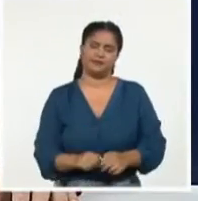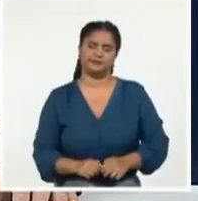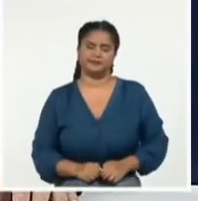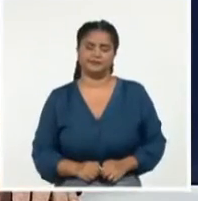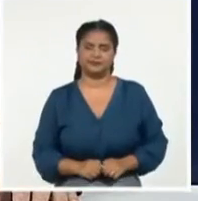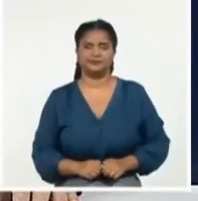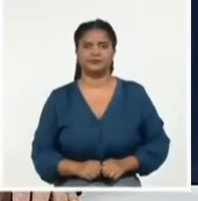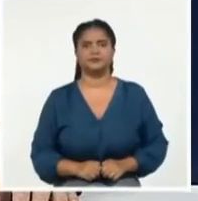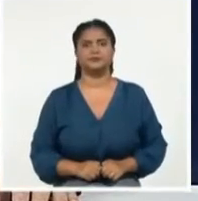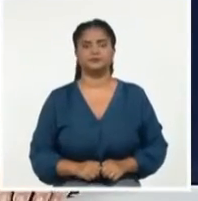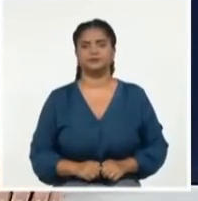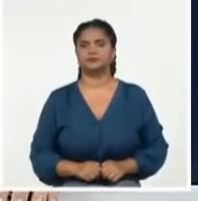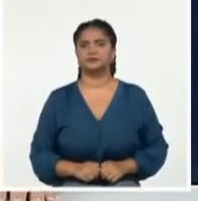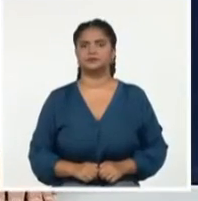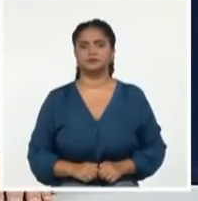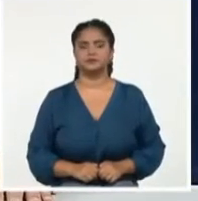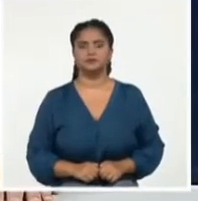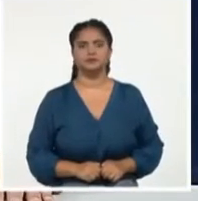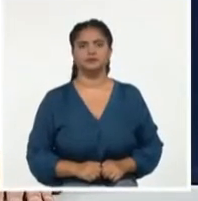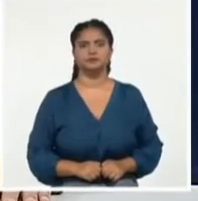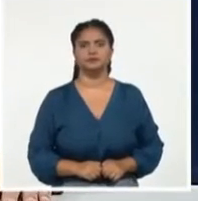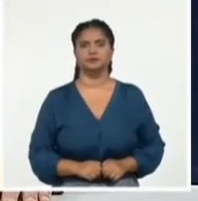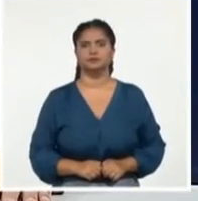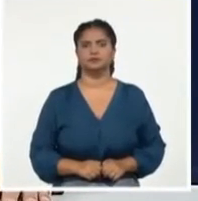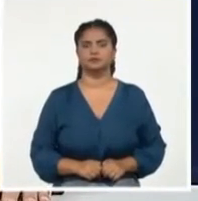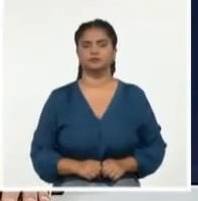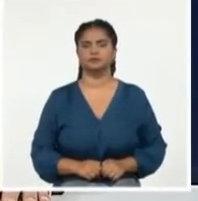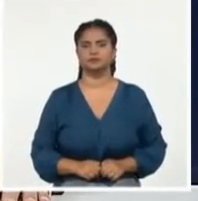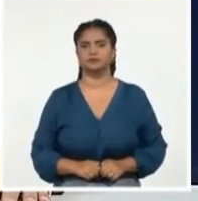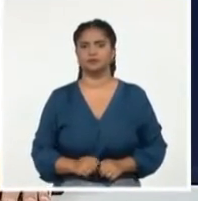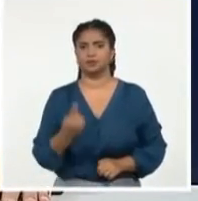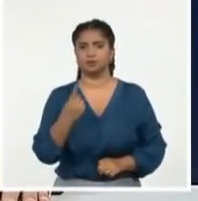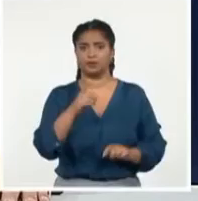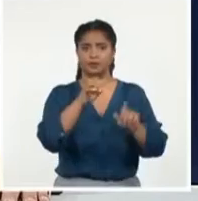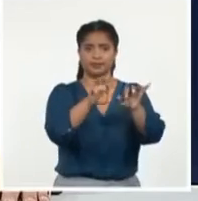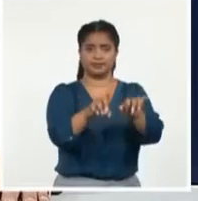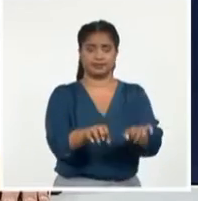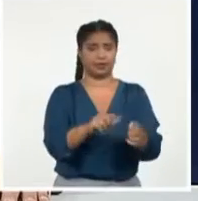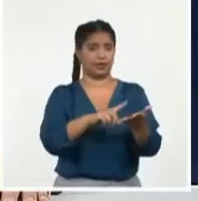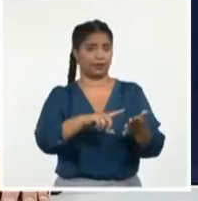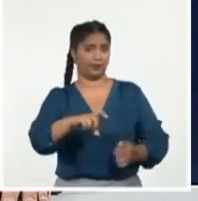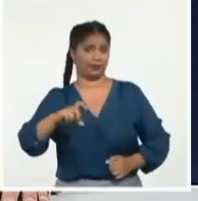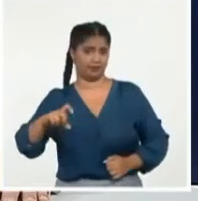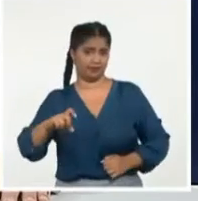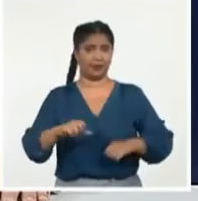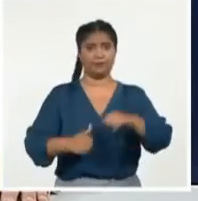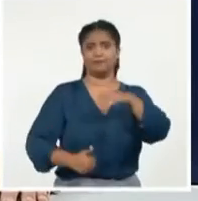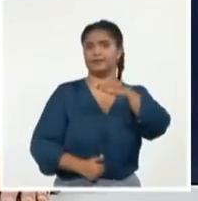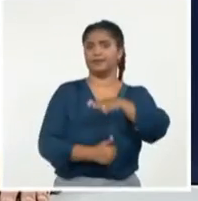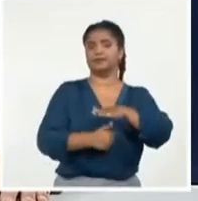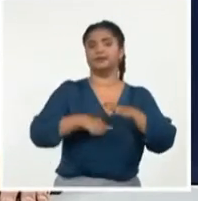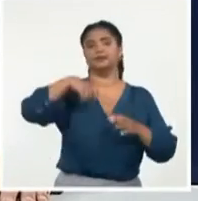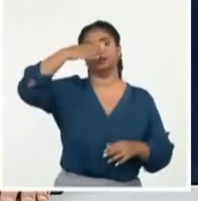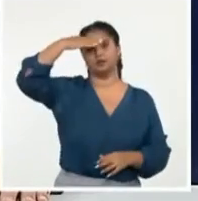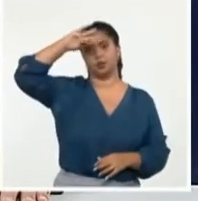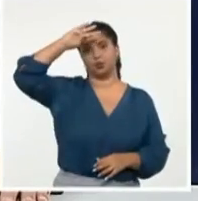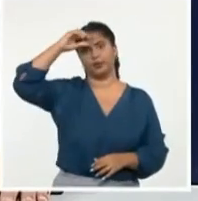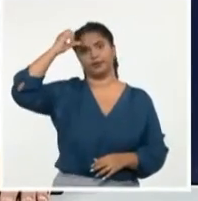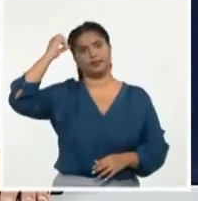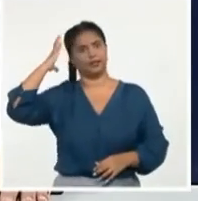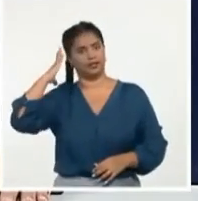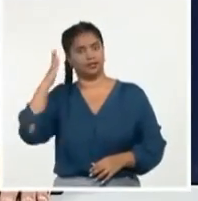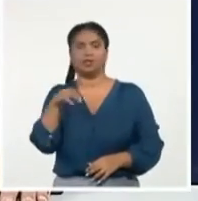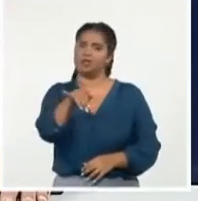También el primer secretario del Comité Central del Partido Comunista de Cuba y Presidente de la República, Miguel Díaz-Canel Bermúdez, manifestó